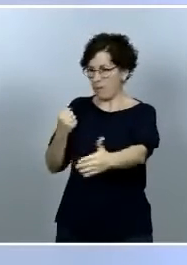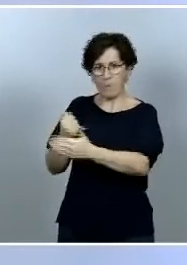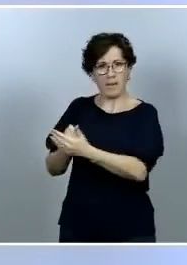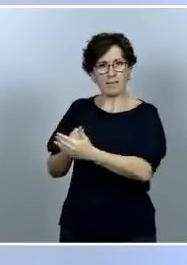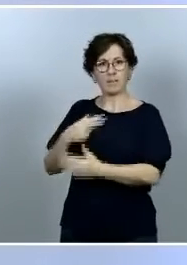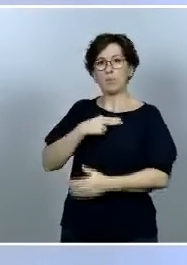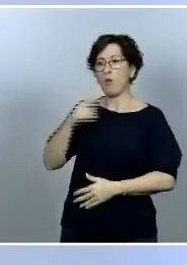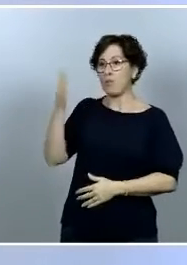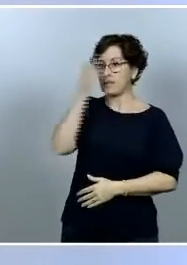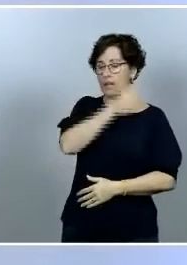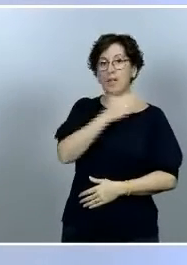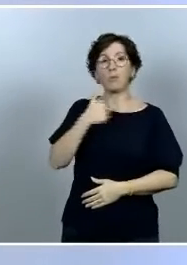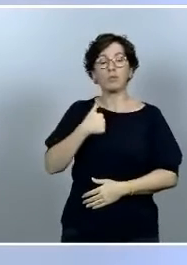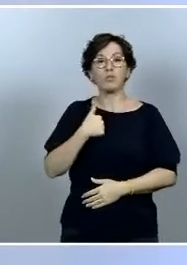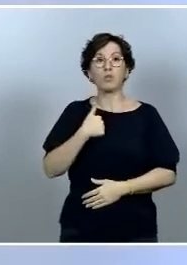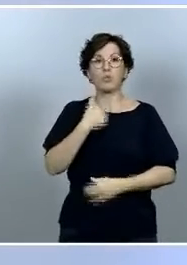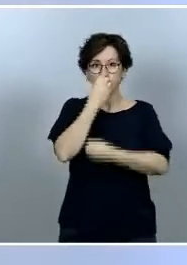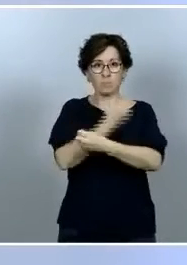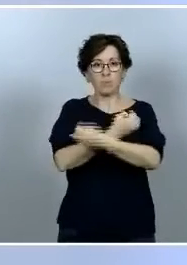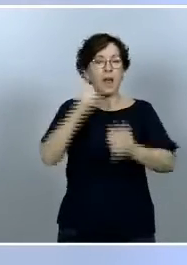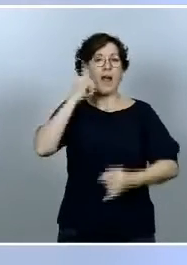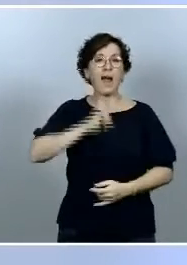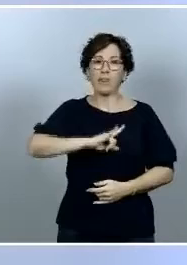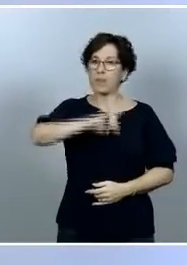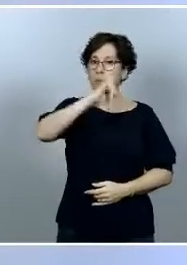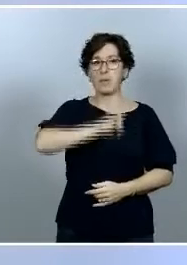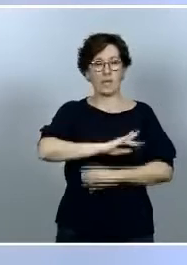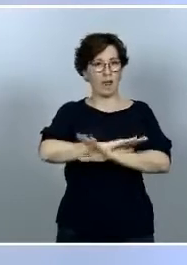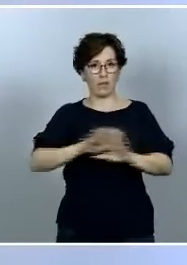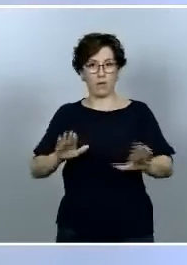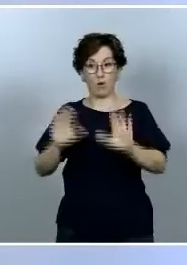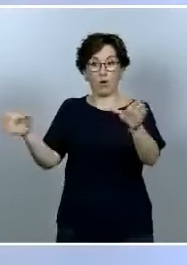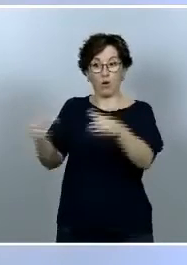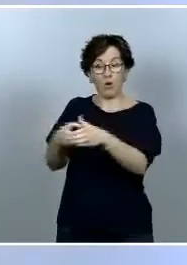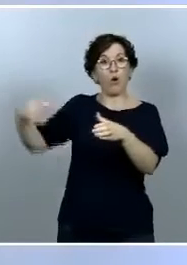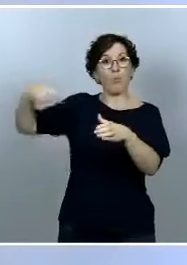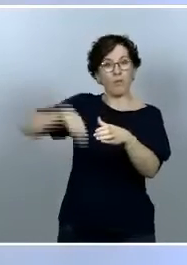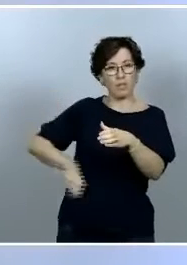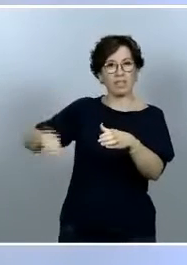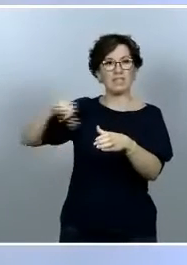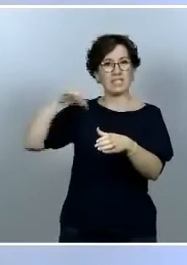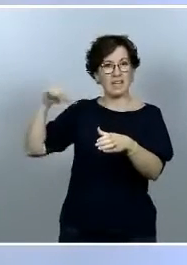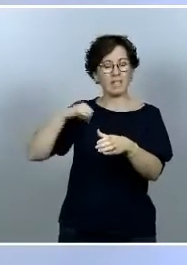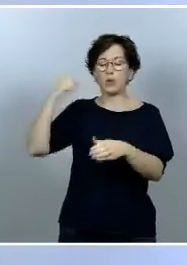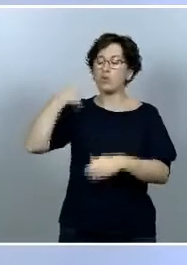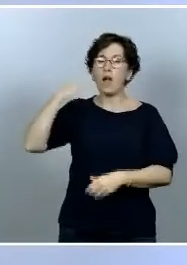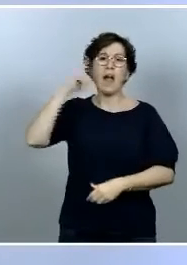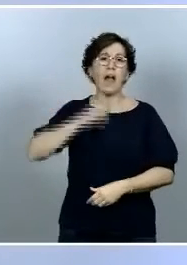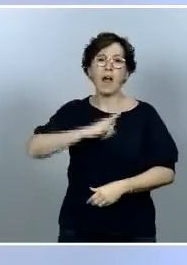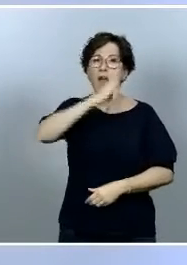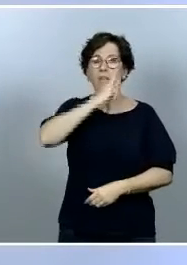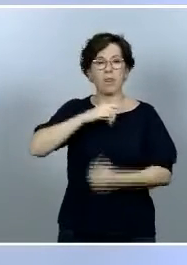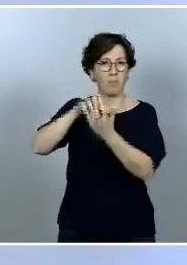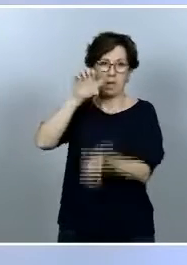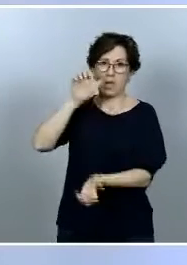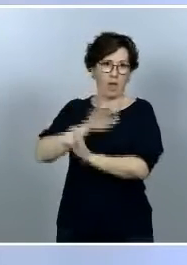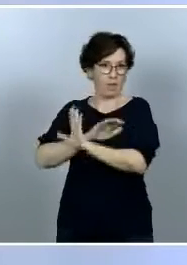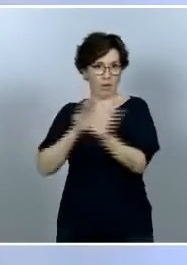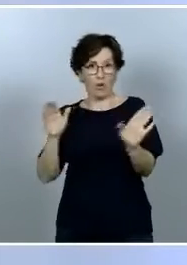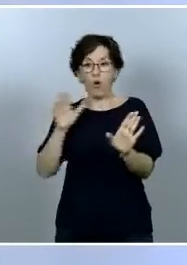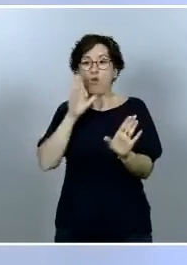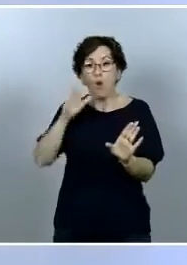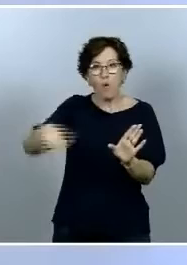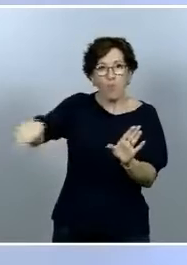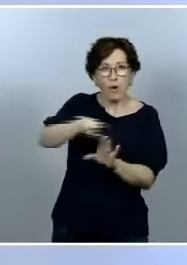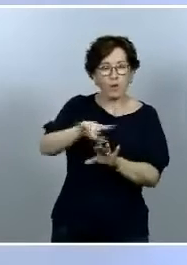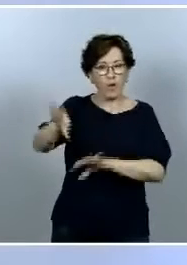admiración a la labor que han hecho los colectivos de profesionales sanitarios y en particular los médicos mi admiración por cómo han tomado las decisiones por cómo